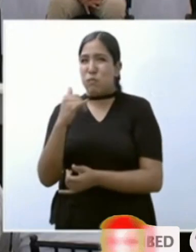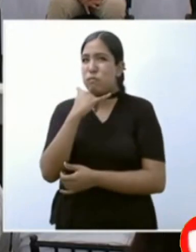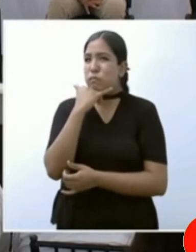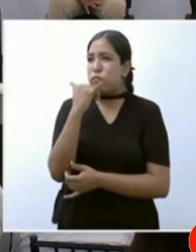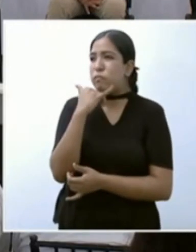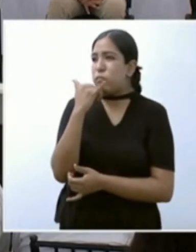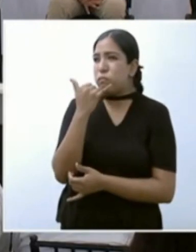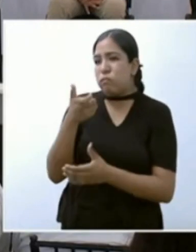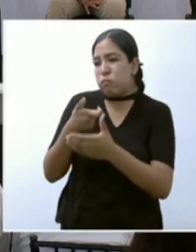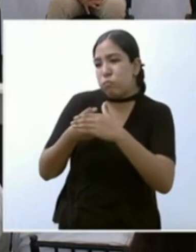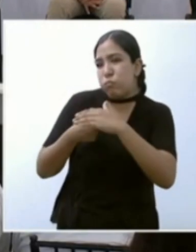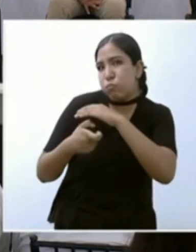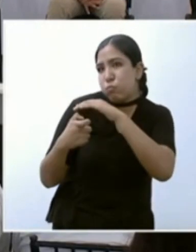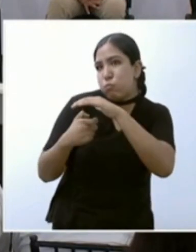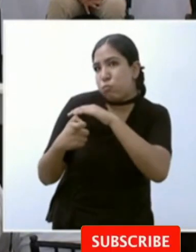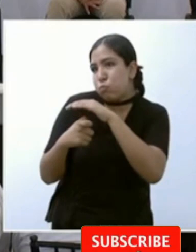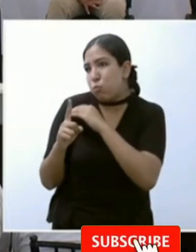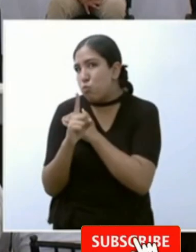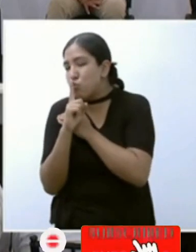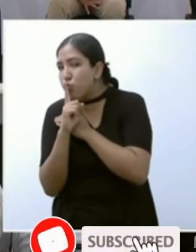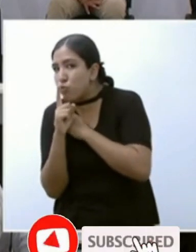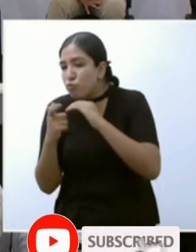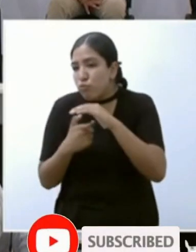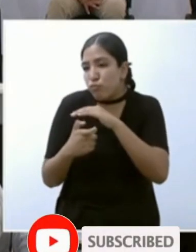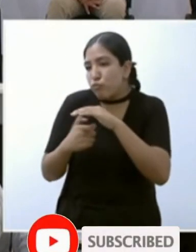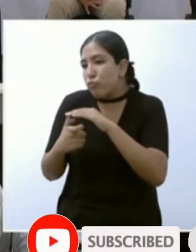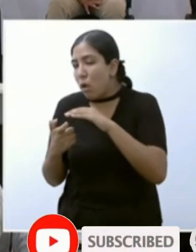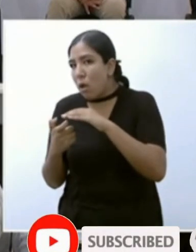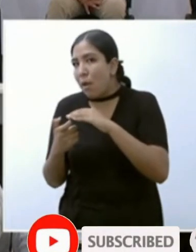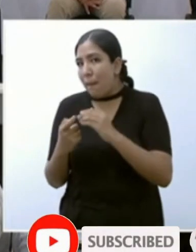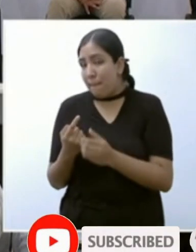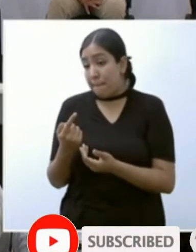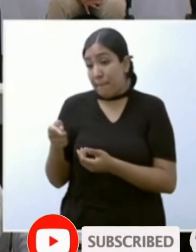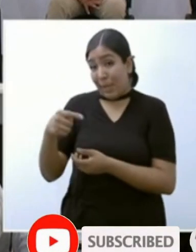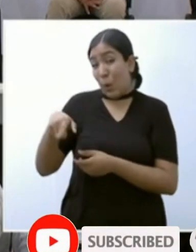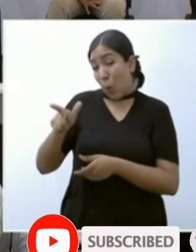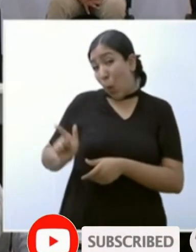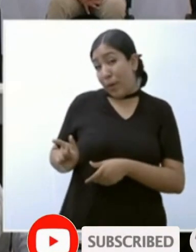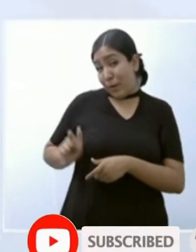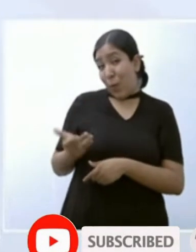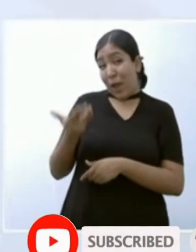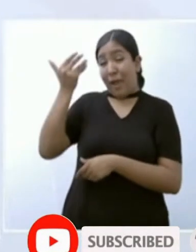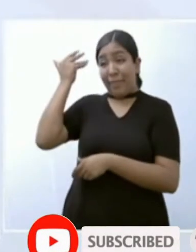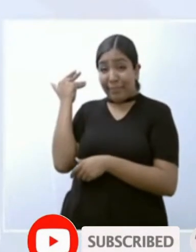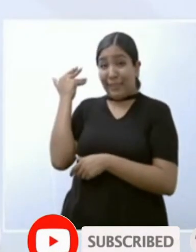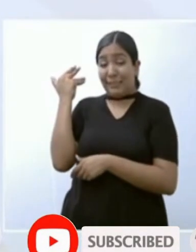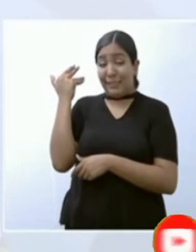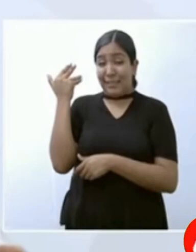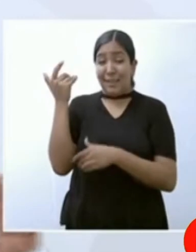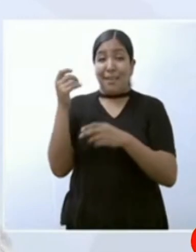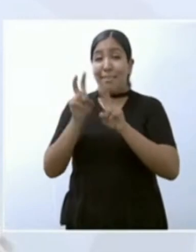un facilitador para convertir lo público